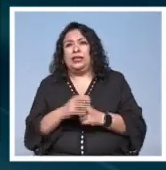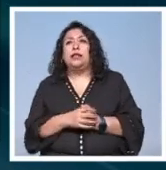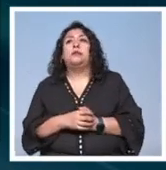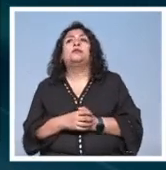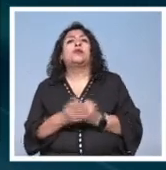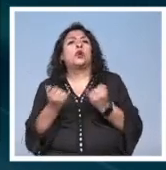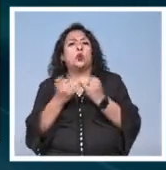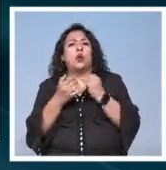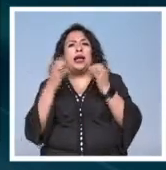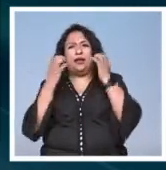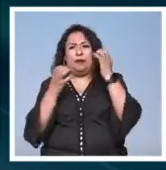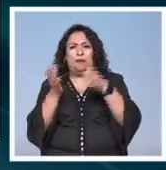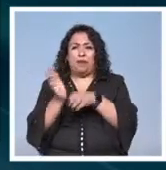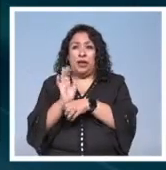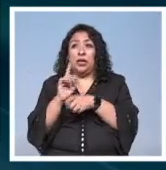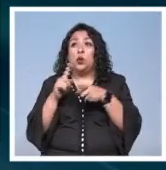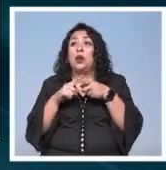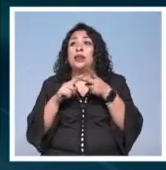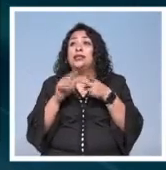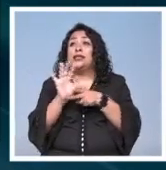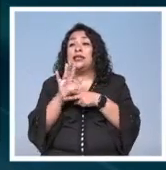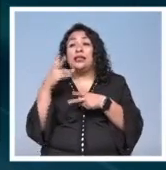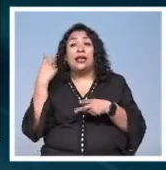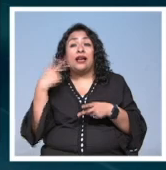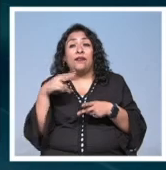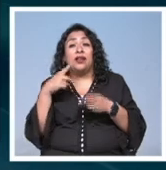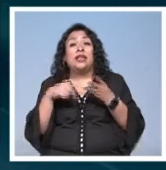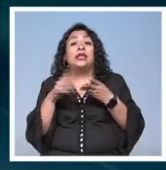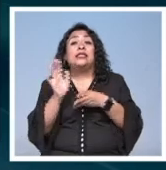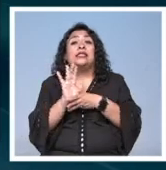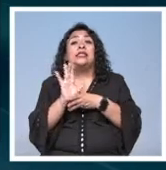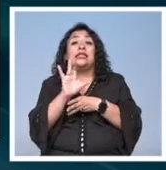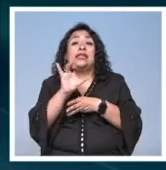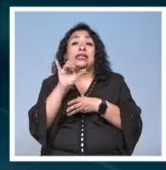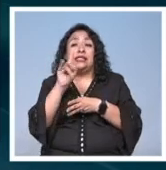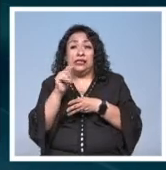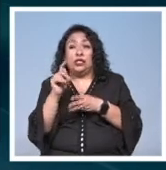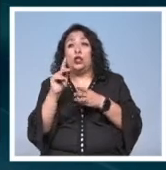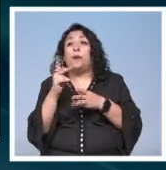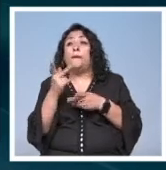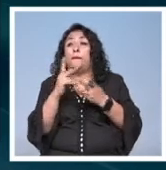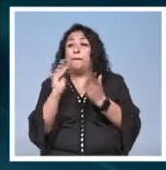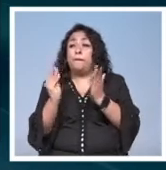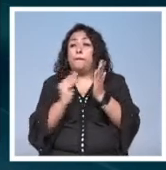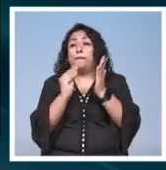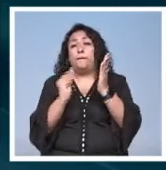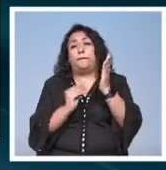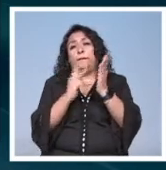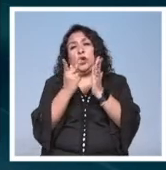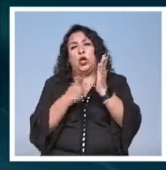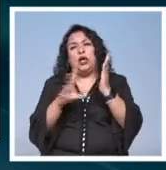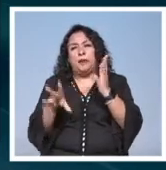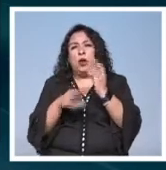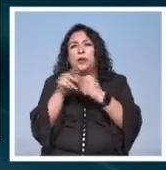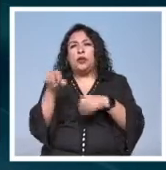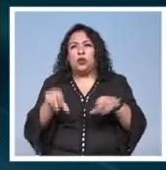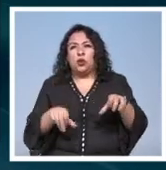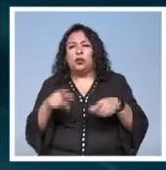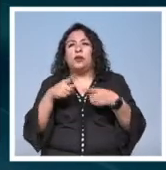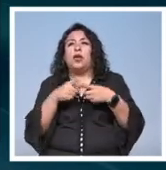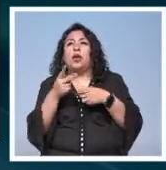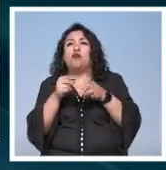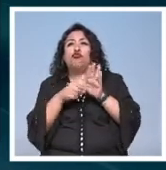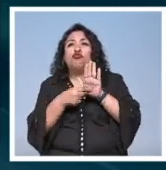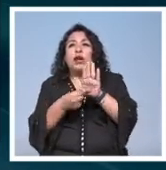Además de la exhibición de películas, la Cineteca Veracruz y Cinecito preparan un programa complementario de actividades. Proyecciones e